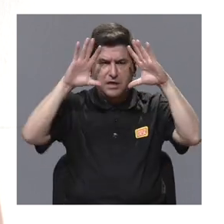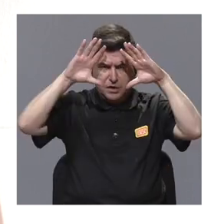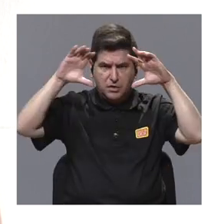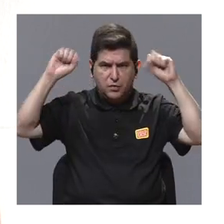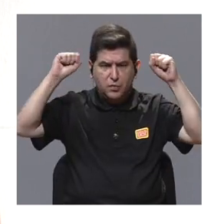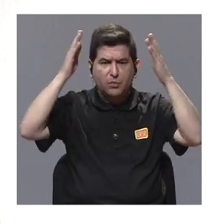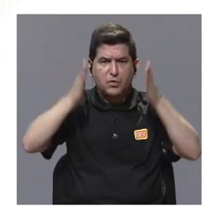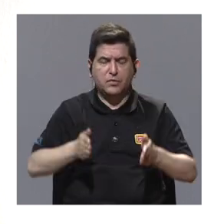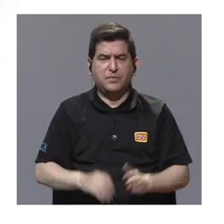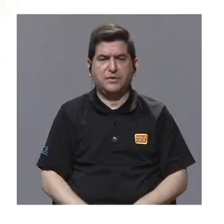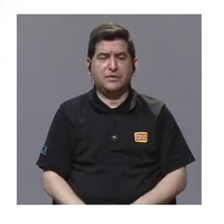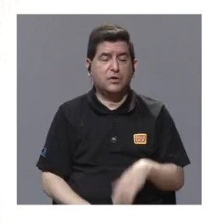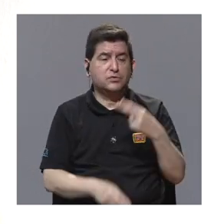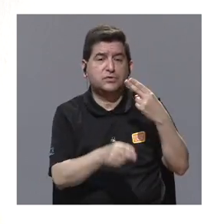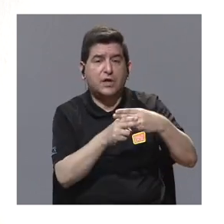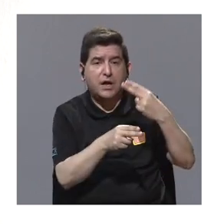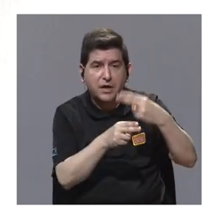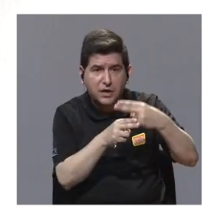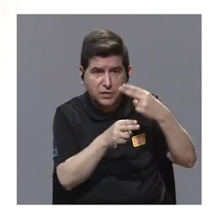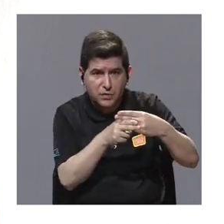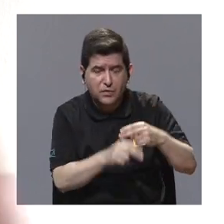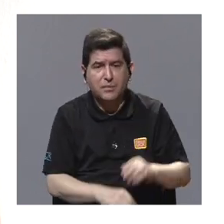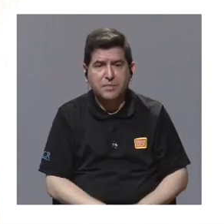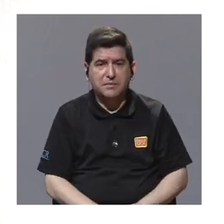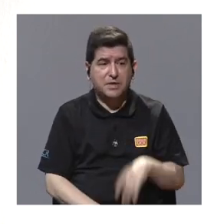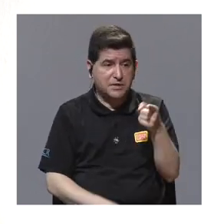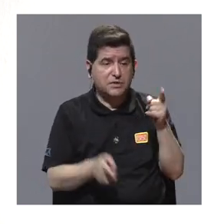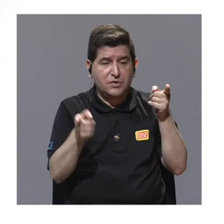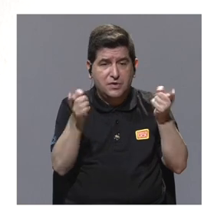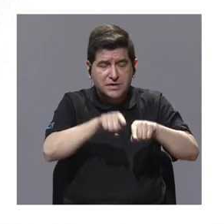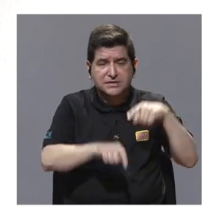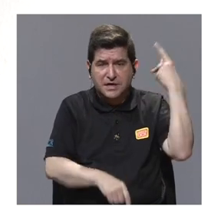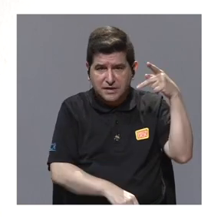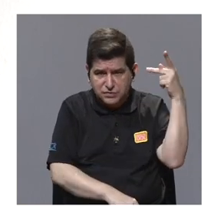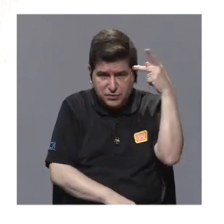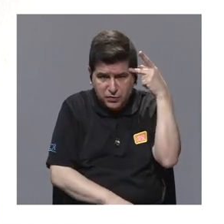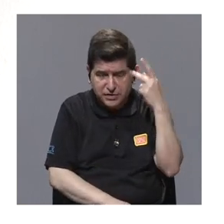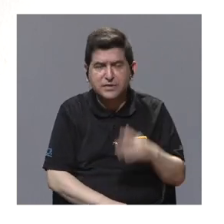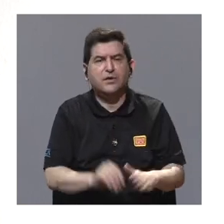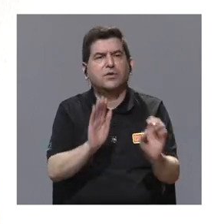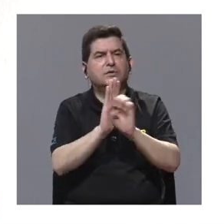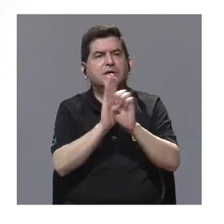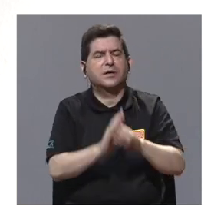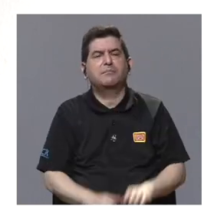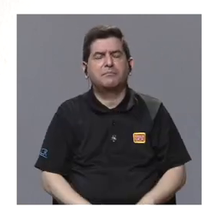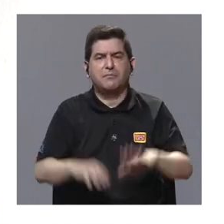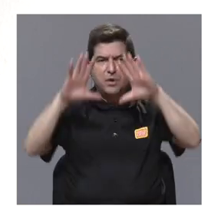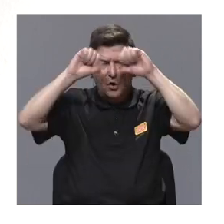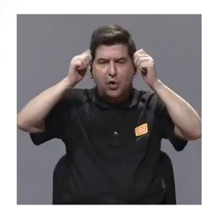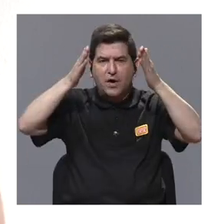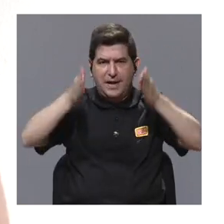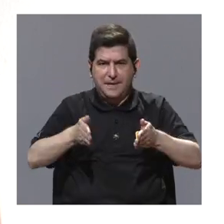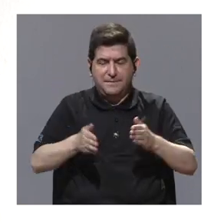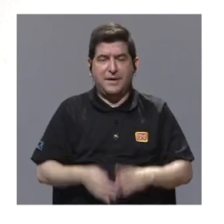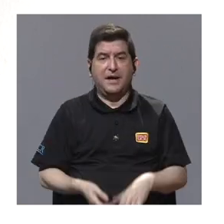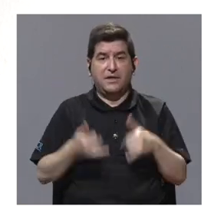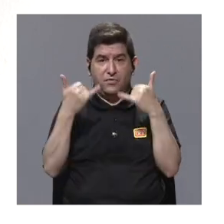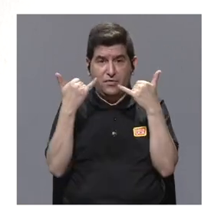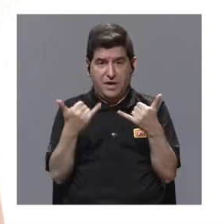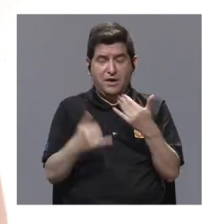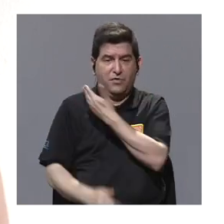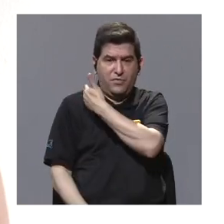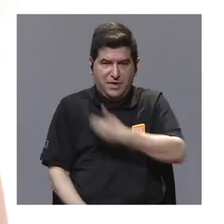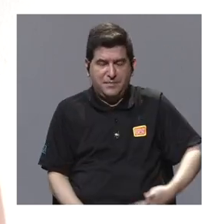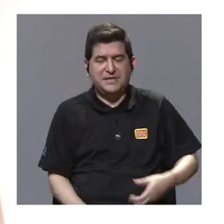en lo que se llaman nombramientos políticos. Por ejemplo, el embajador, ahora presidente